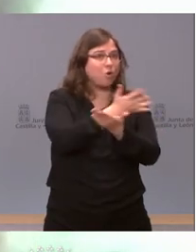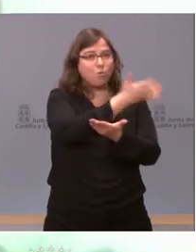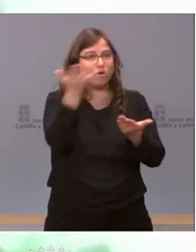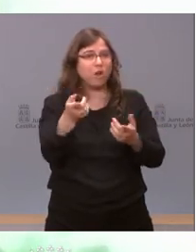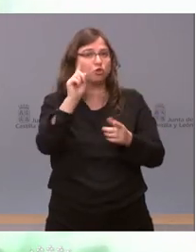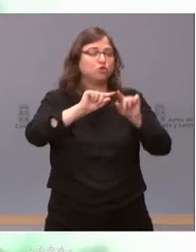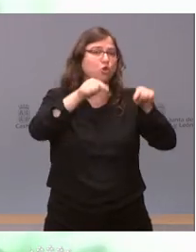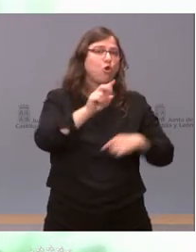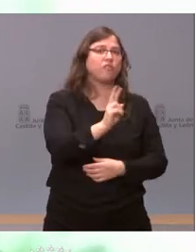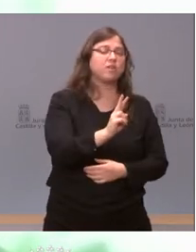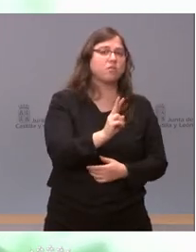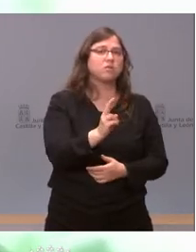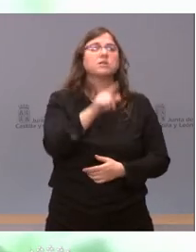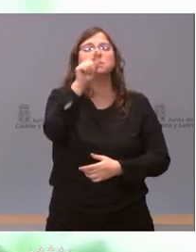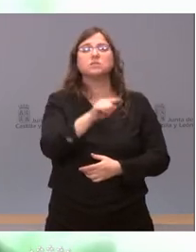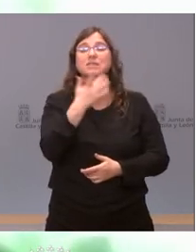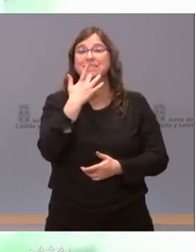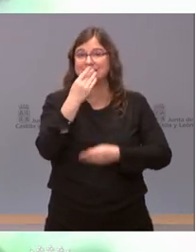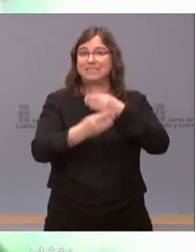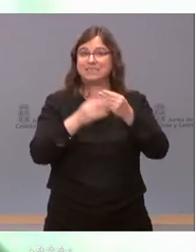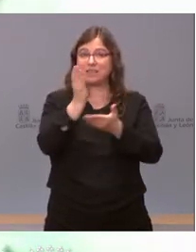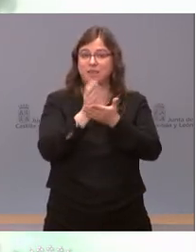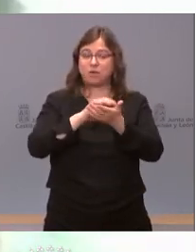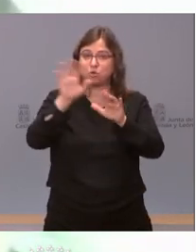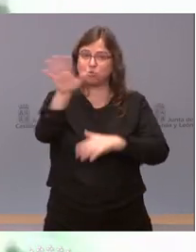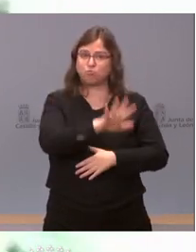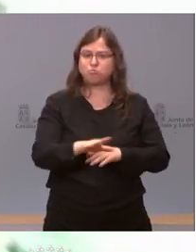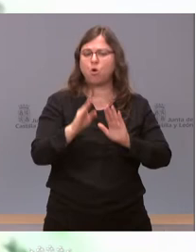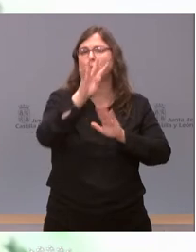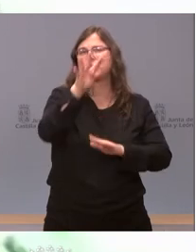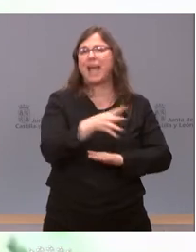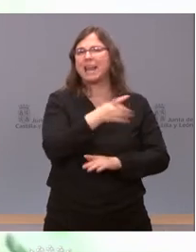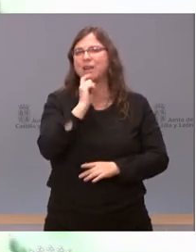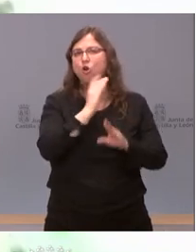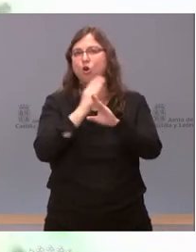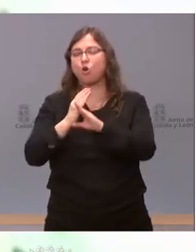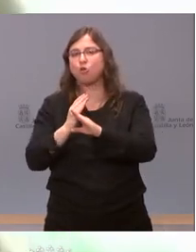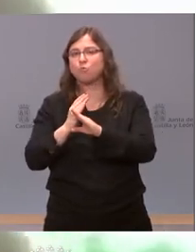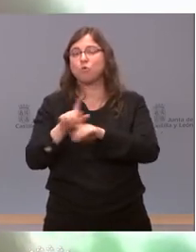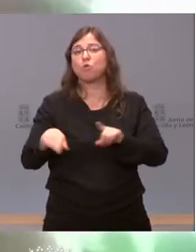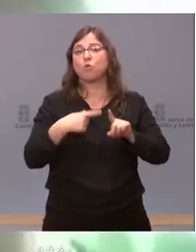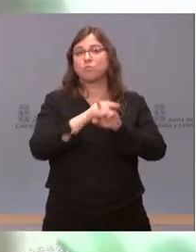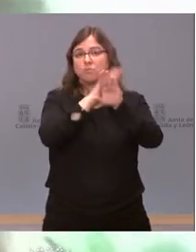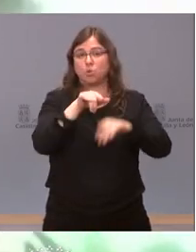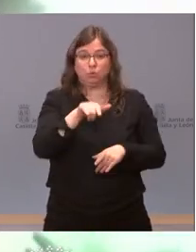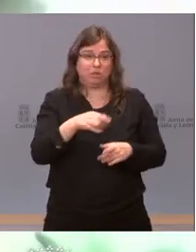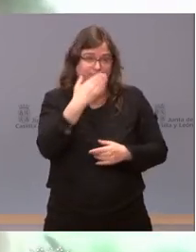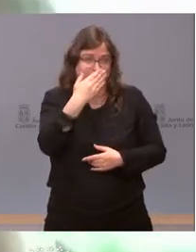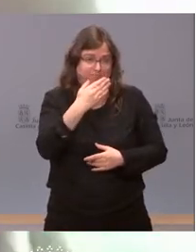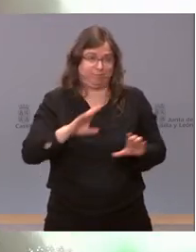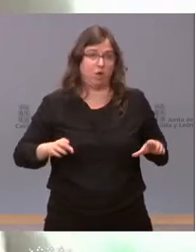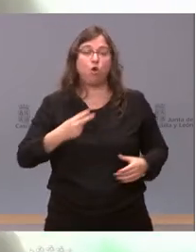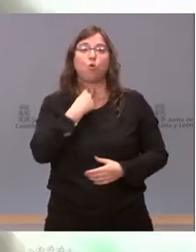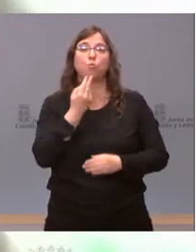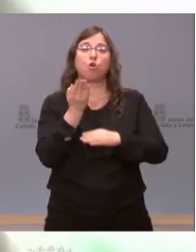ello es así ¿qué calendario tienen previsto? y finalmente usted que ha sido prácticamente el portavoz del grupo